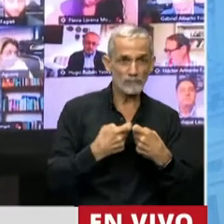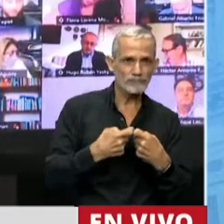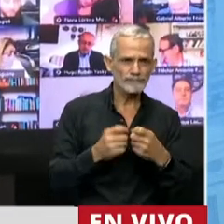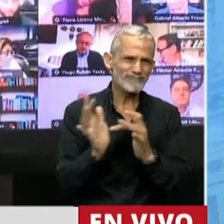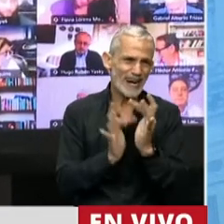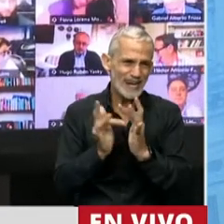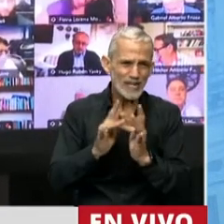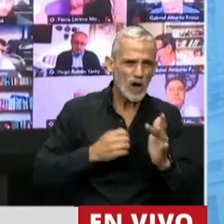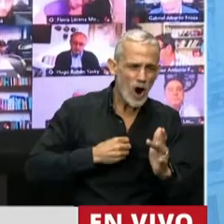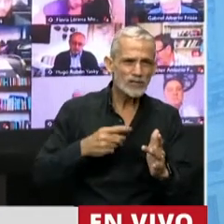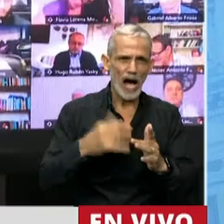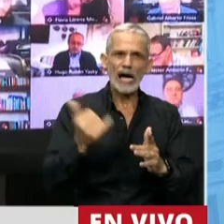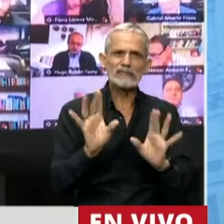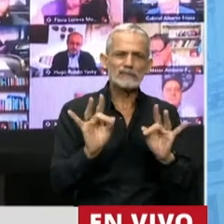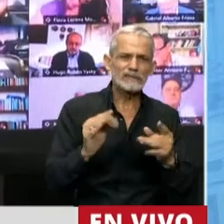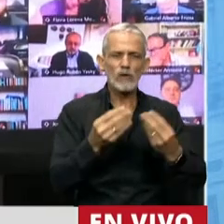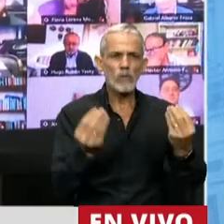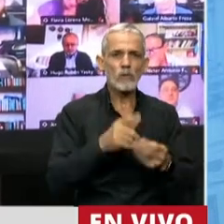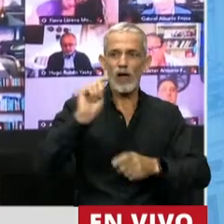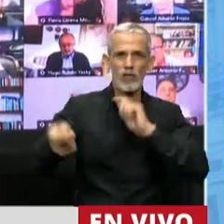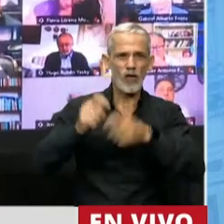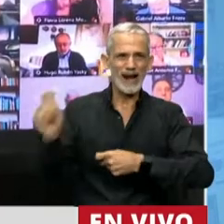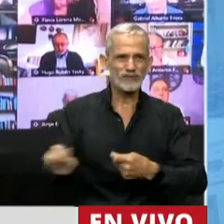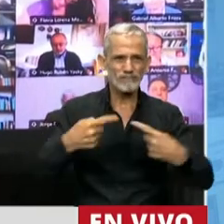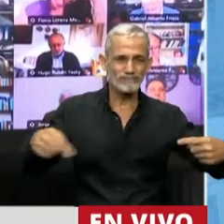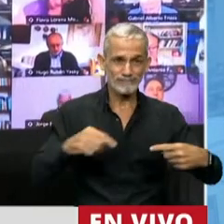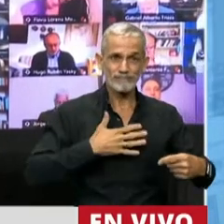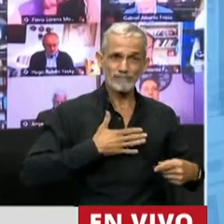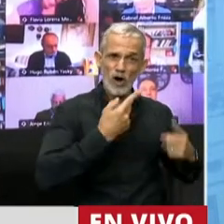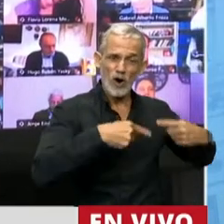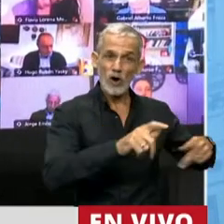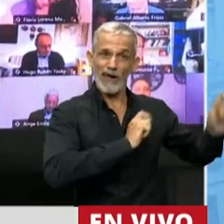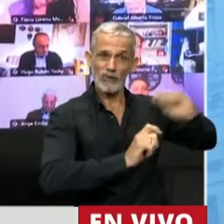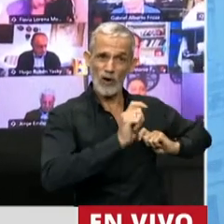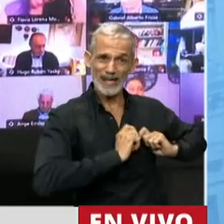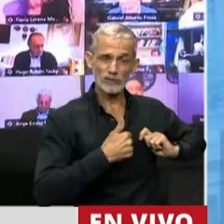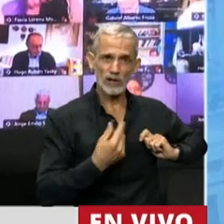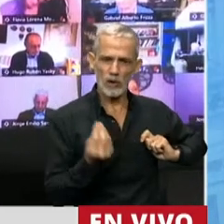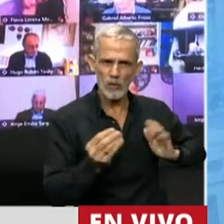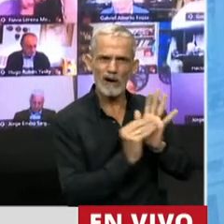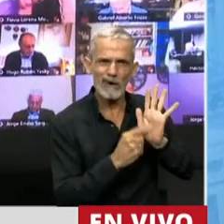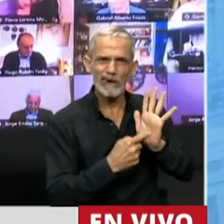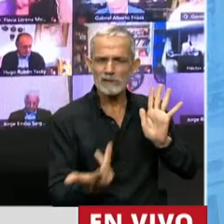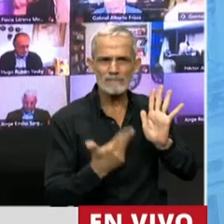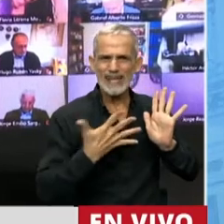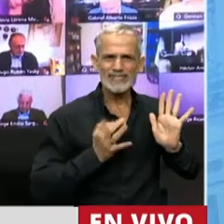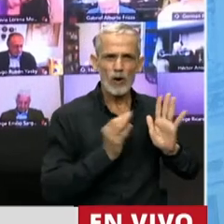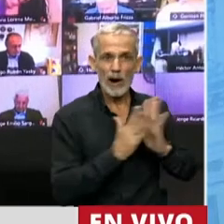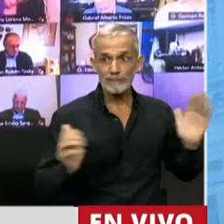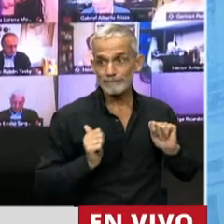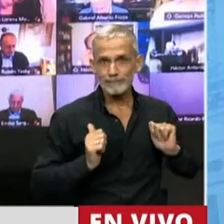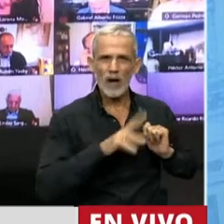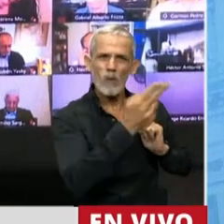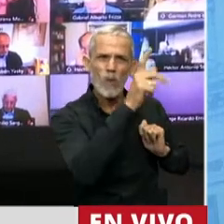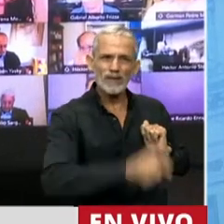religiosas, tienen dificultades muchas veces para poder realizar esos bienes que les son transmitidos por donación. Y no pueden esperar los 5 años desde